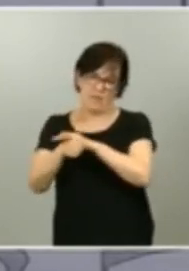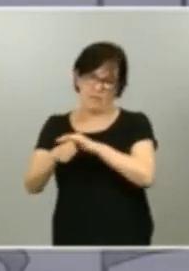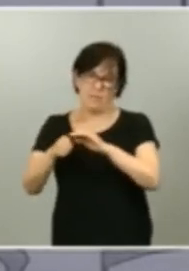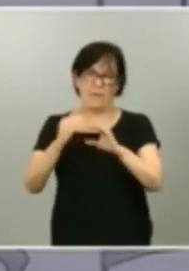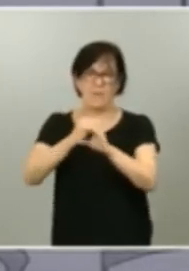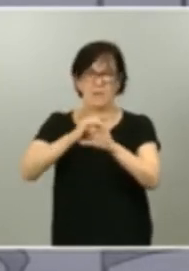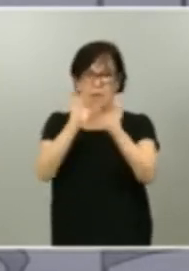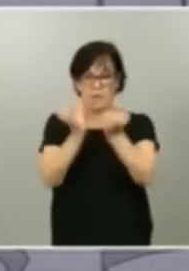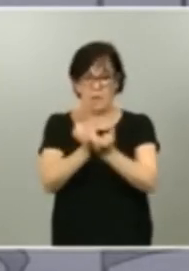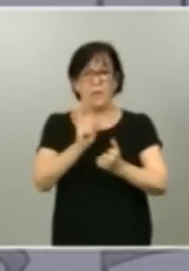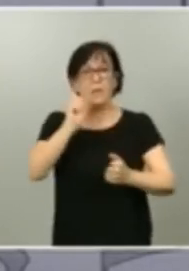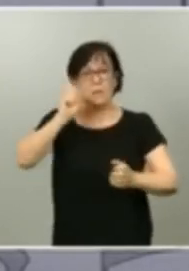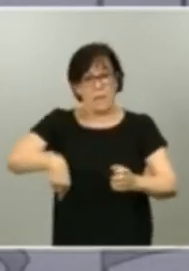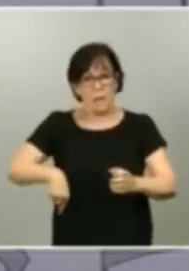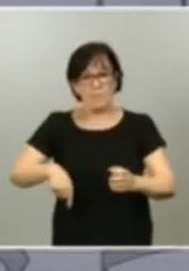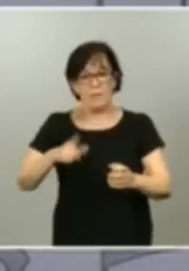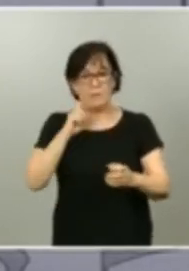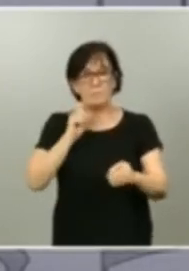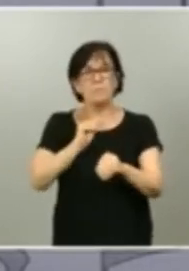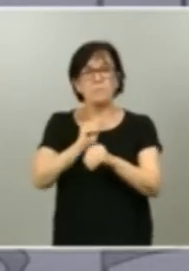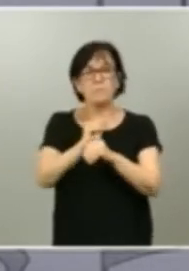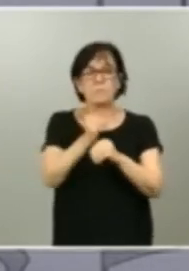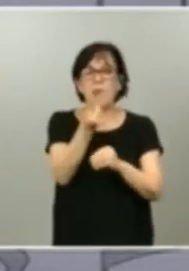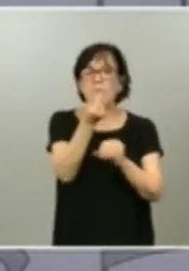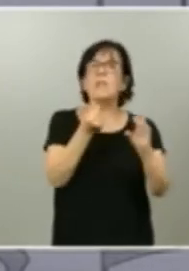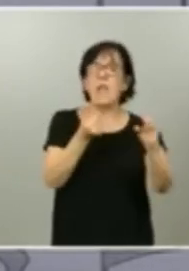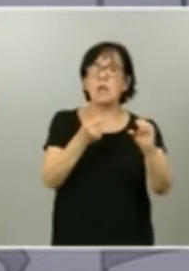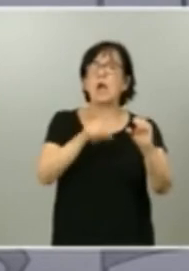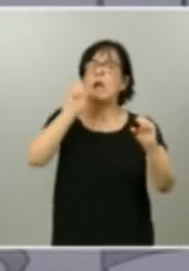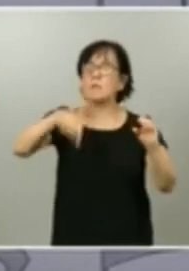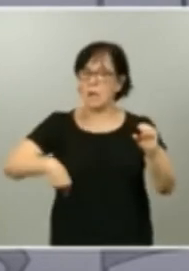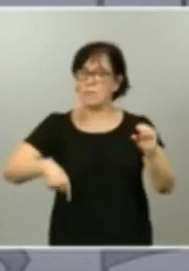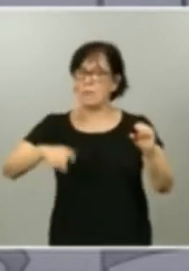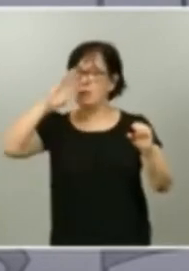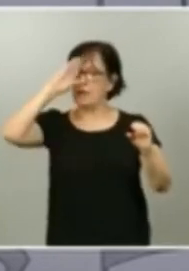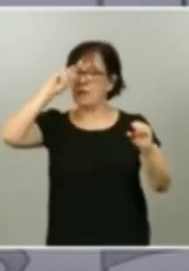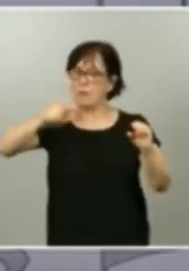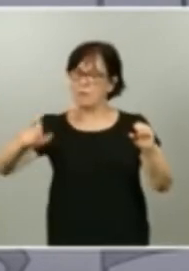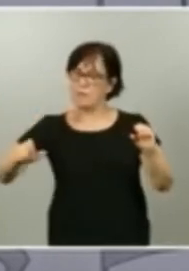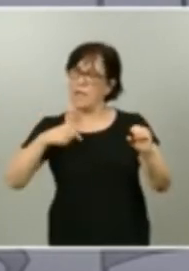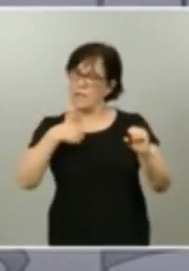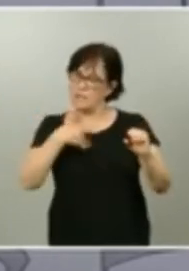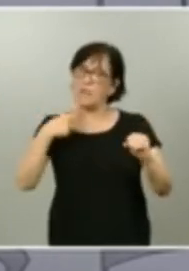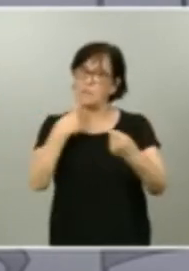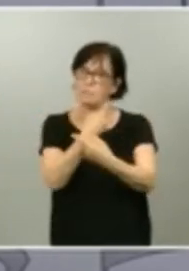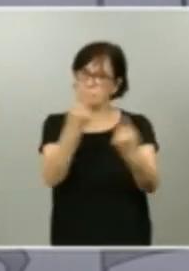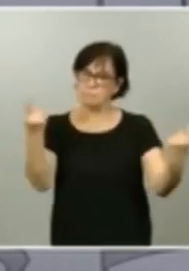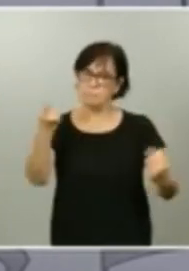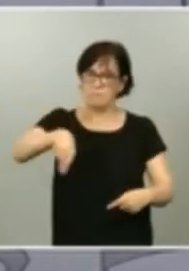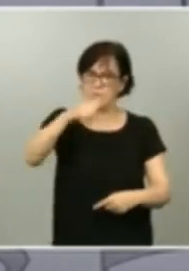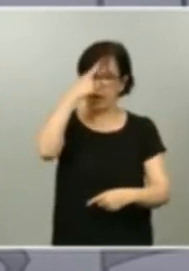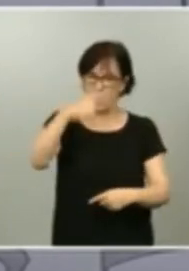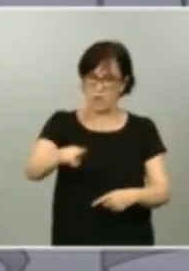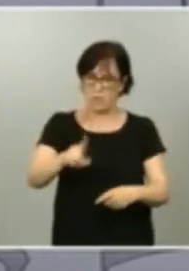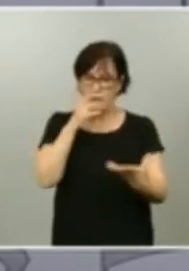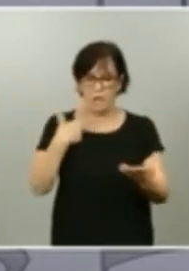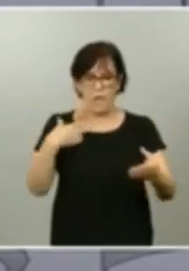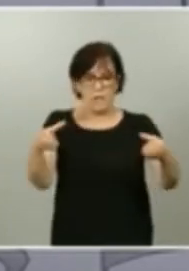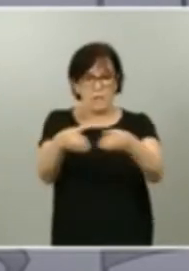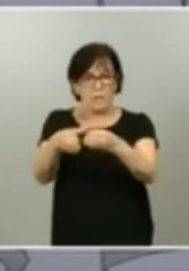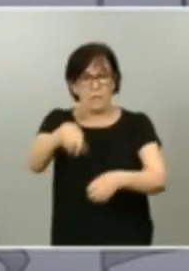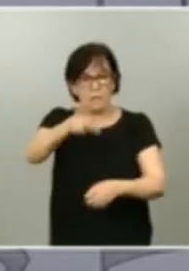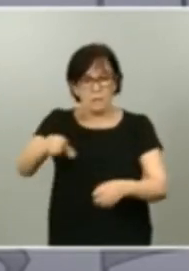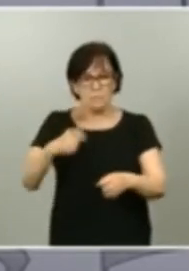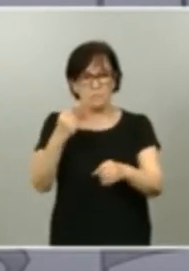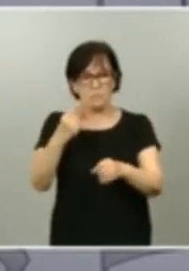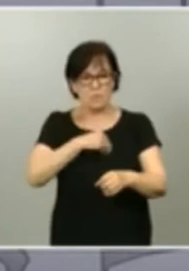aporta talento y esto es algo que me gustaría subrayar ante ustedes hay equipos españoles trabajando en el desarrollo de